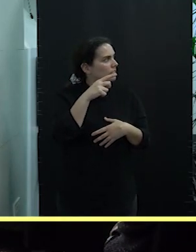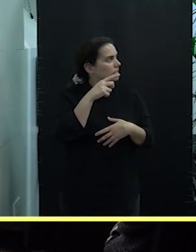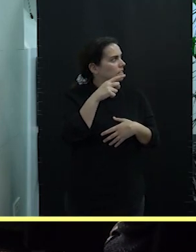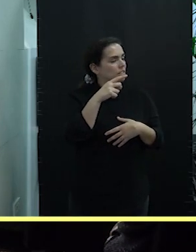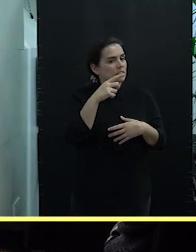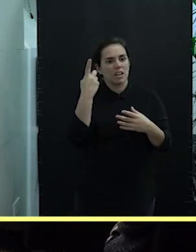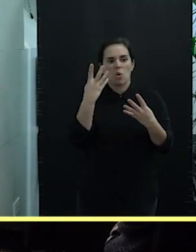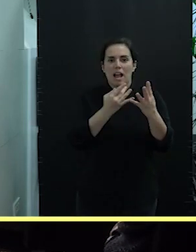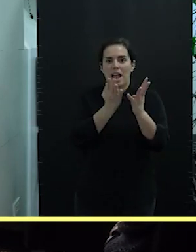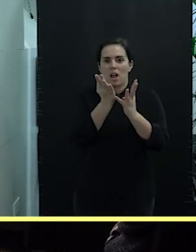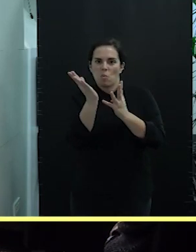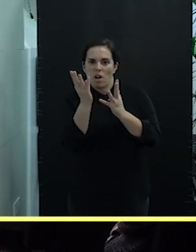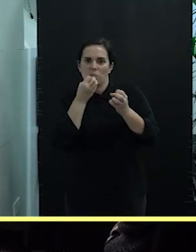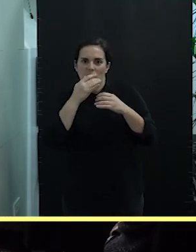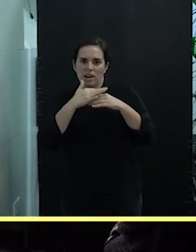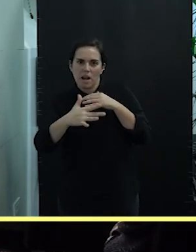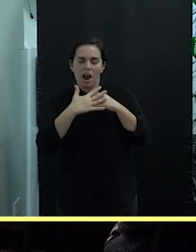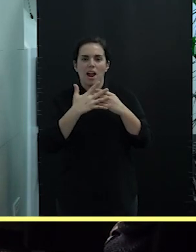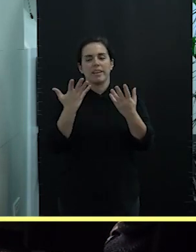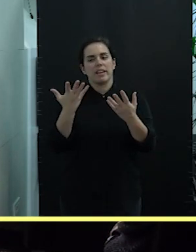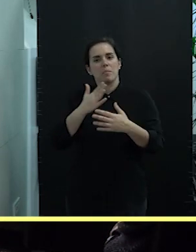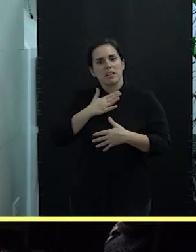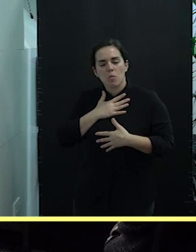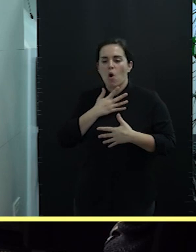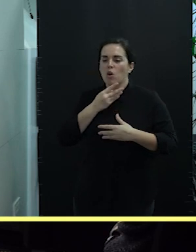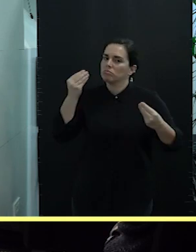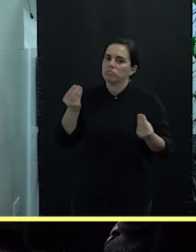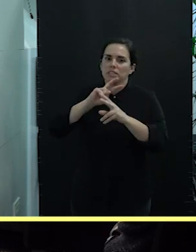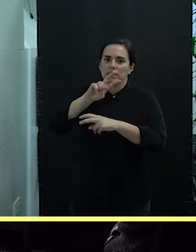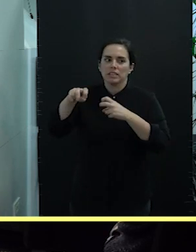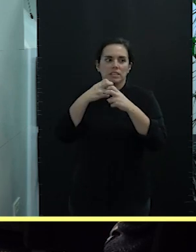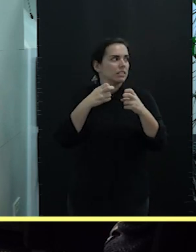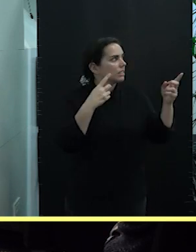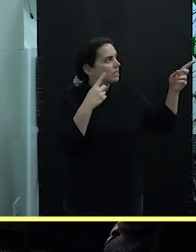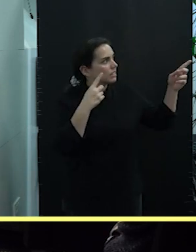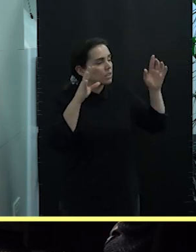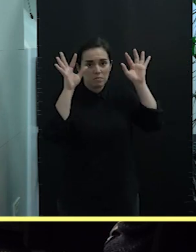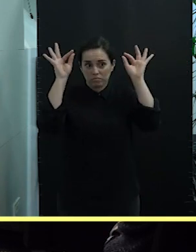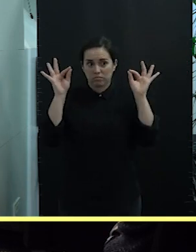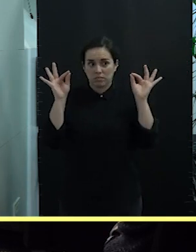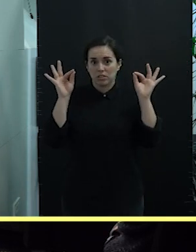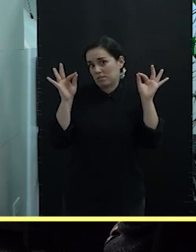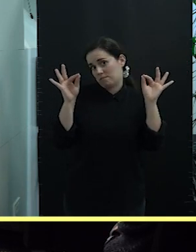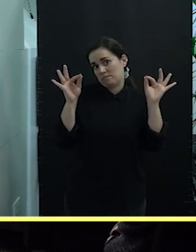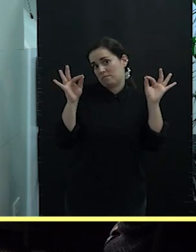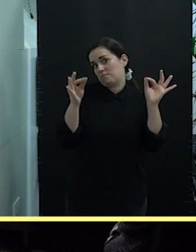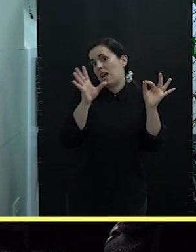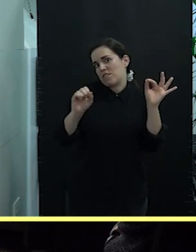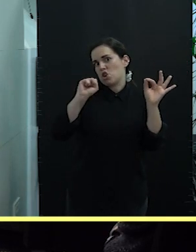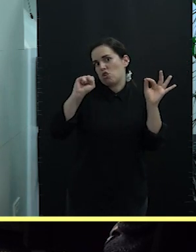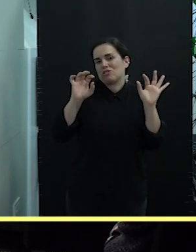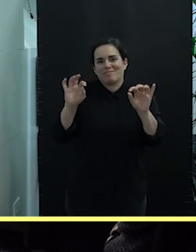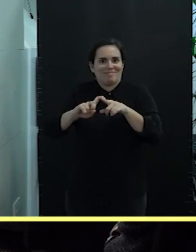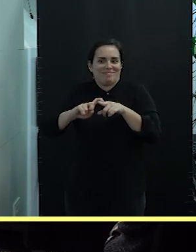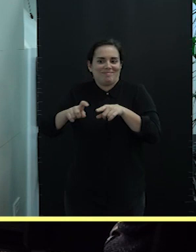4 de Buenamar y la recuperación del patrimonio y la recuperación de este maravilloso sombrero que es el sombrero graciosero que tiene un